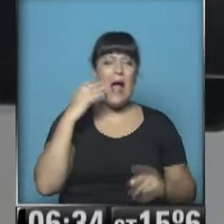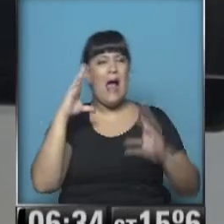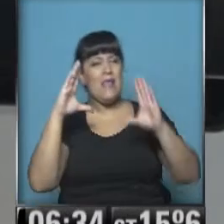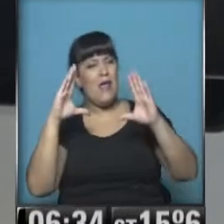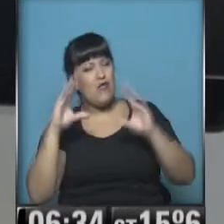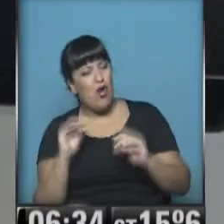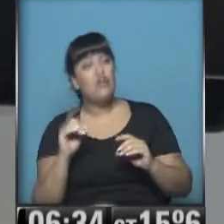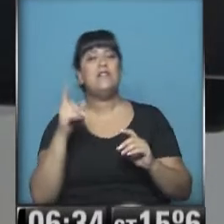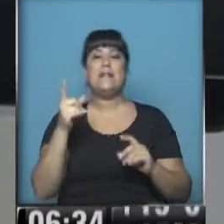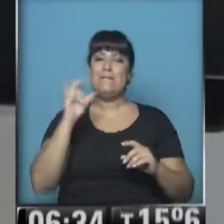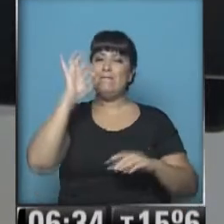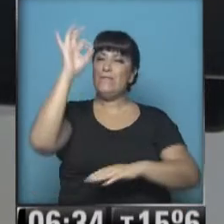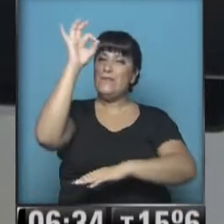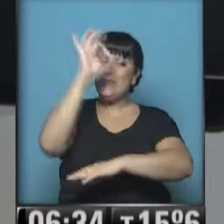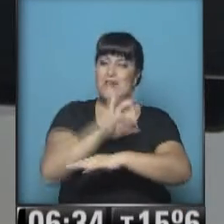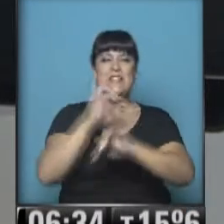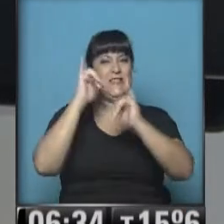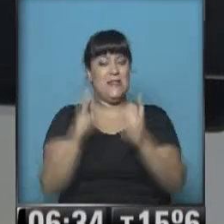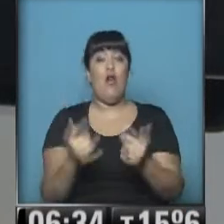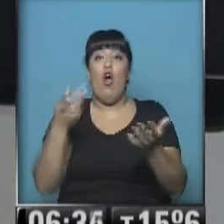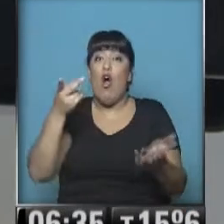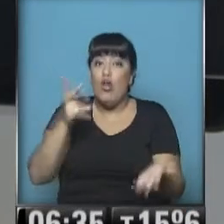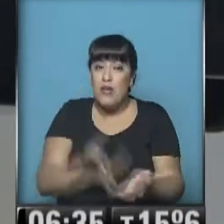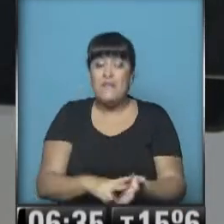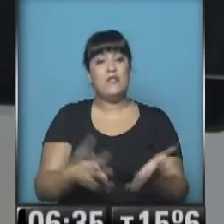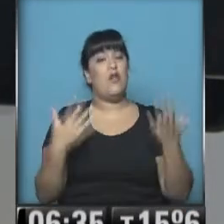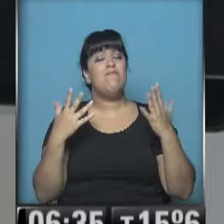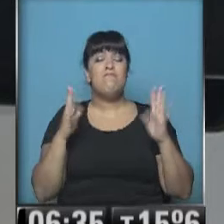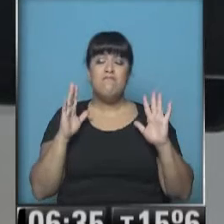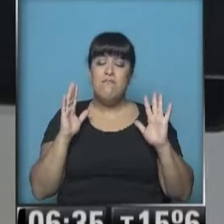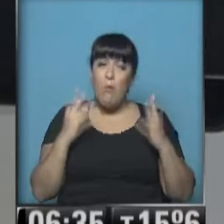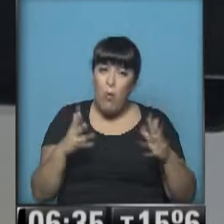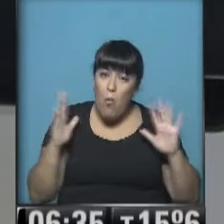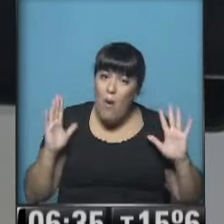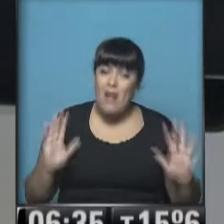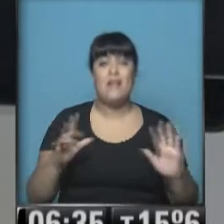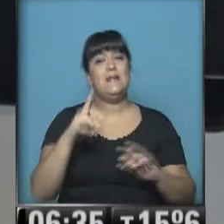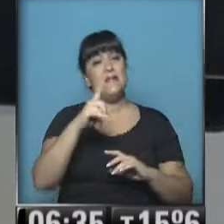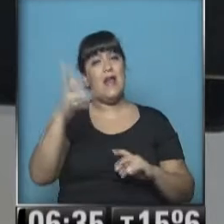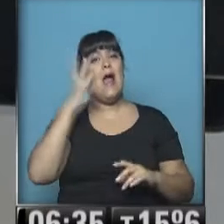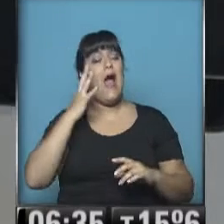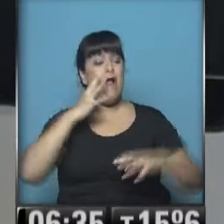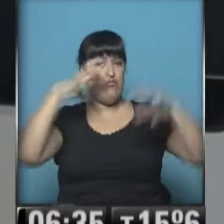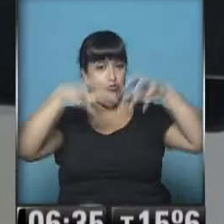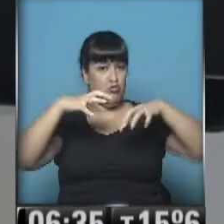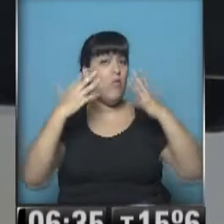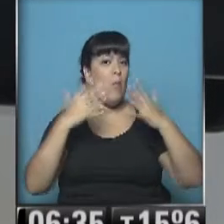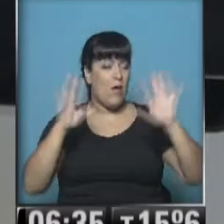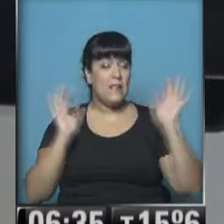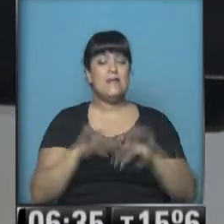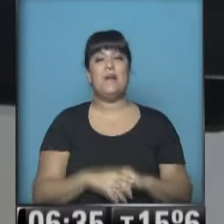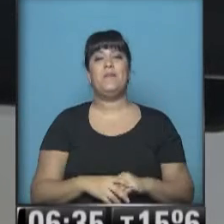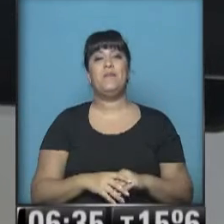tardecita, sí, sí, otra vez la probabilidad chiquita. Pero existe de alguna lluvia. Y